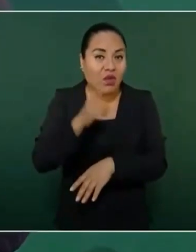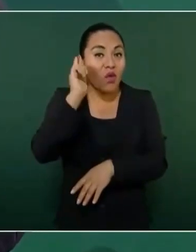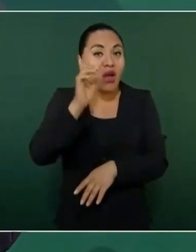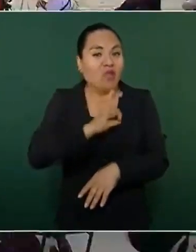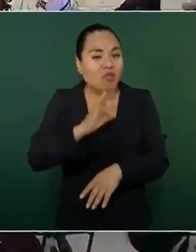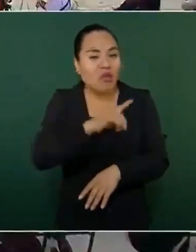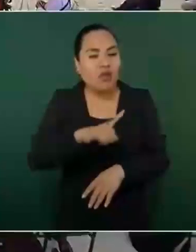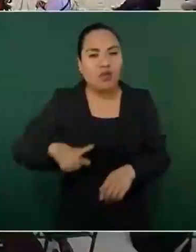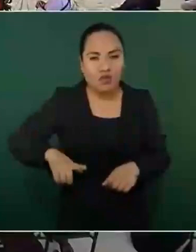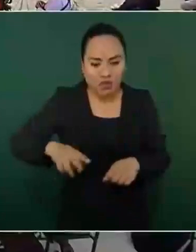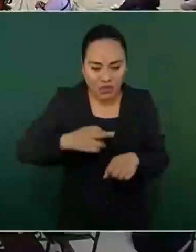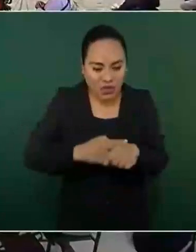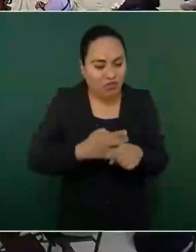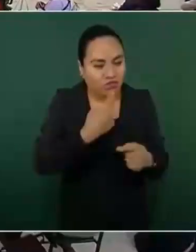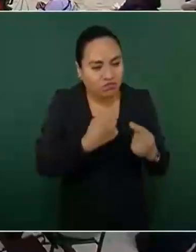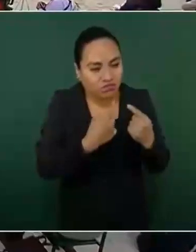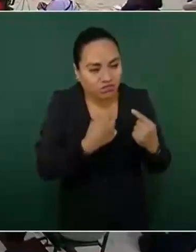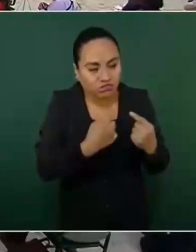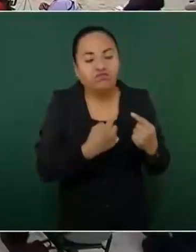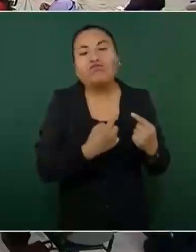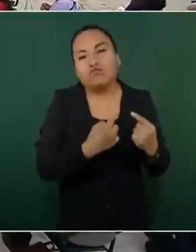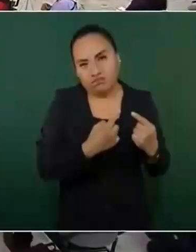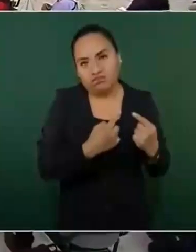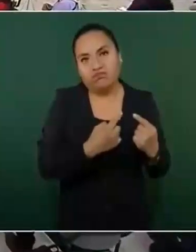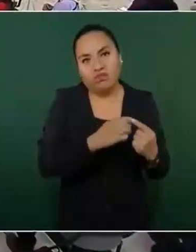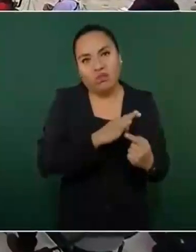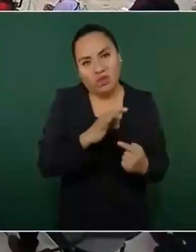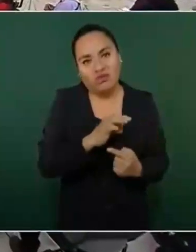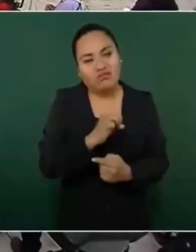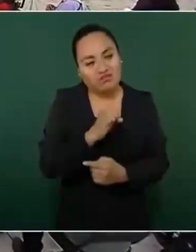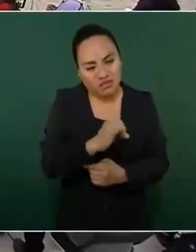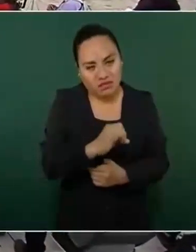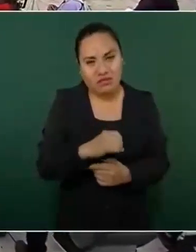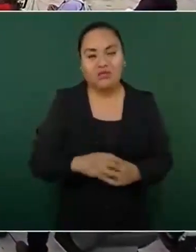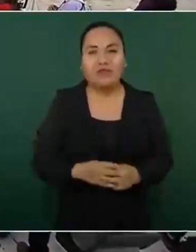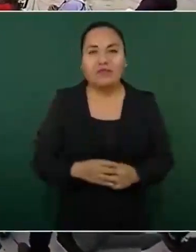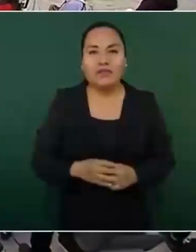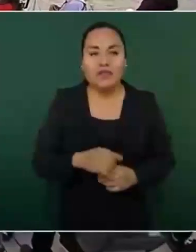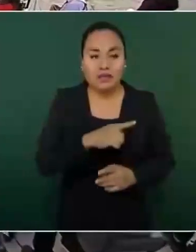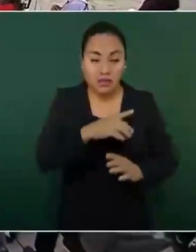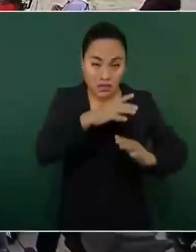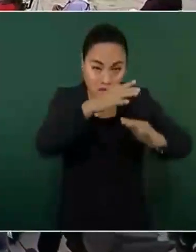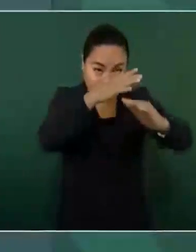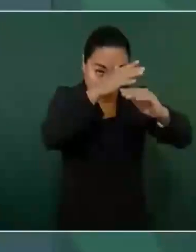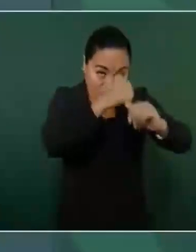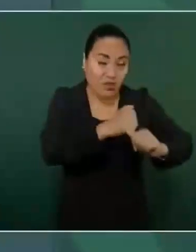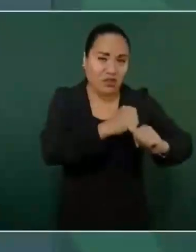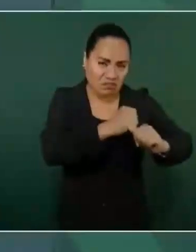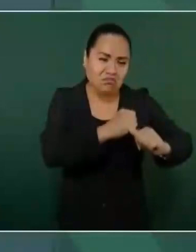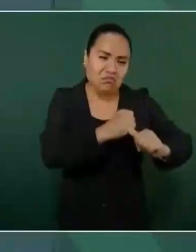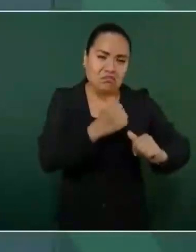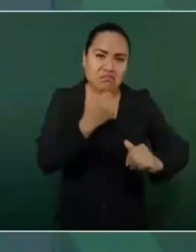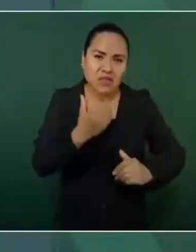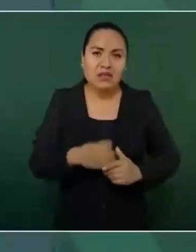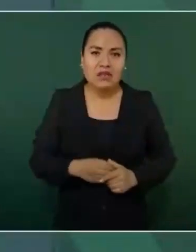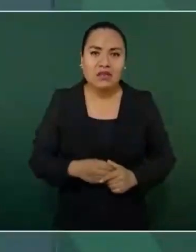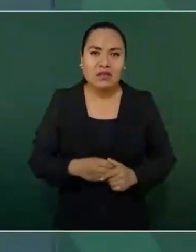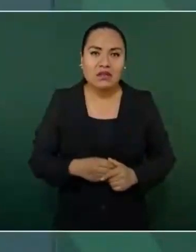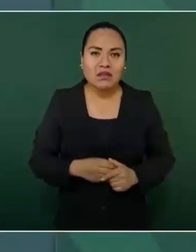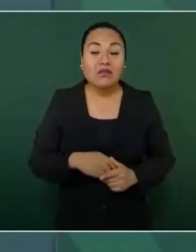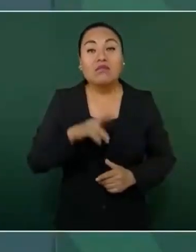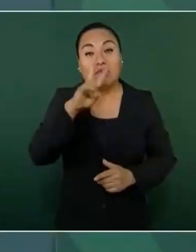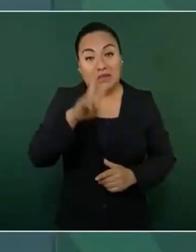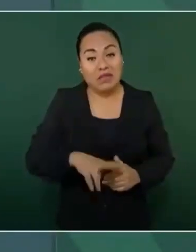se llegue a la conclusión de que hace falta la